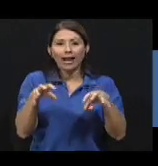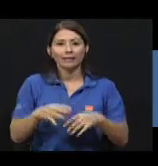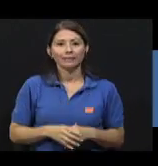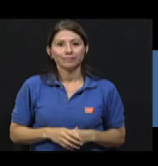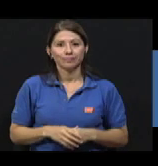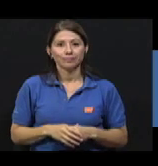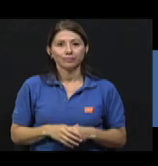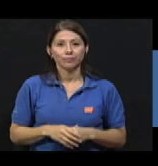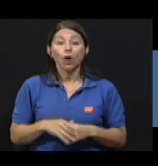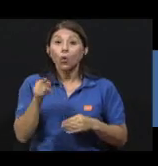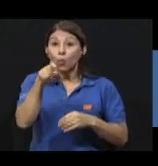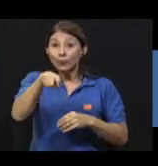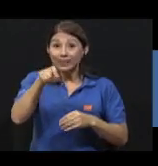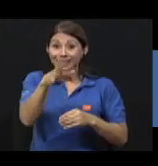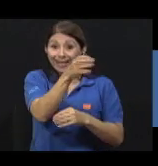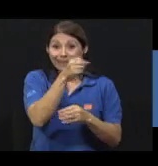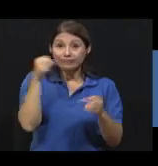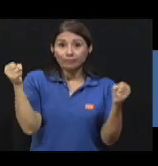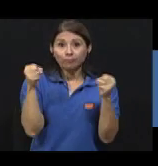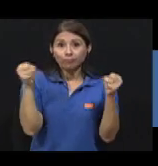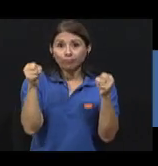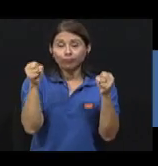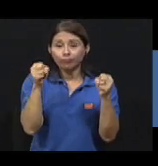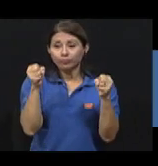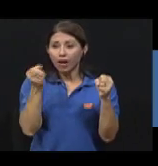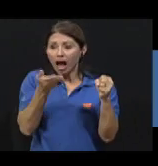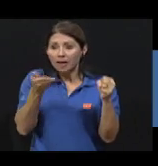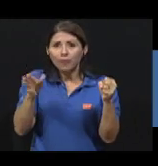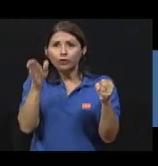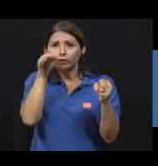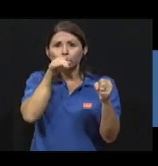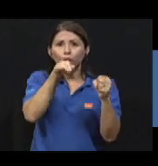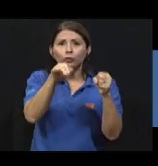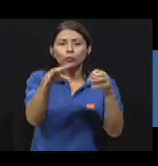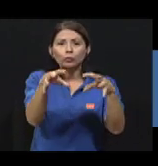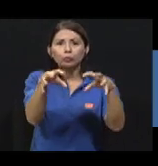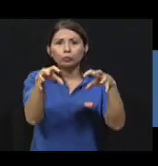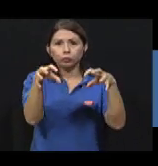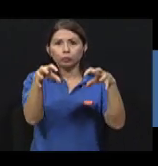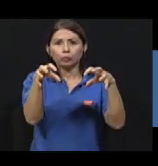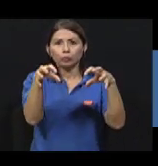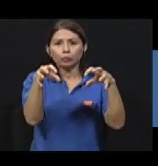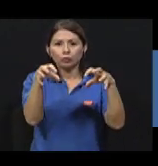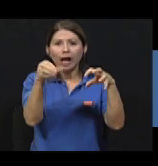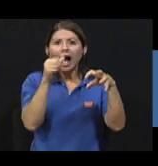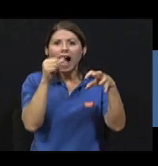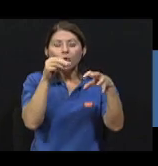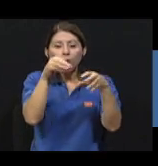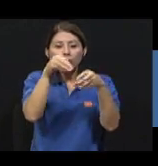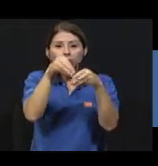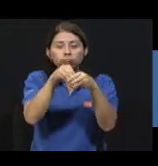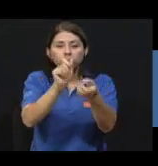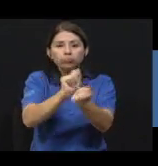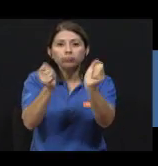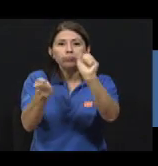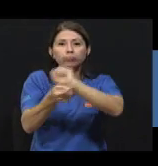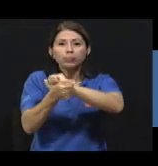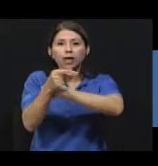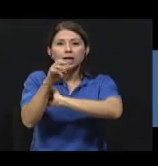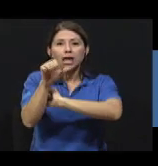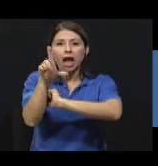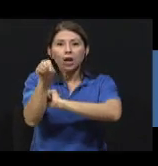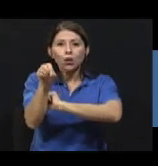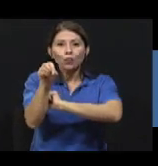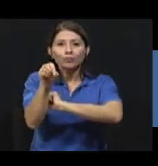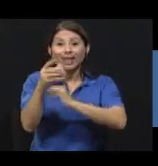Cuando se congelan los alimentos, el agua que estos contienen en su interior se convierte en hielo. Esto hace que se detenga la actividad